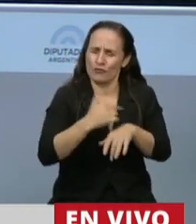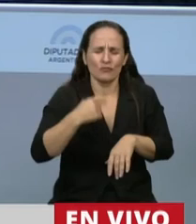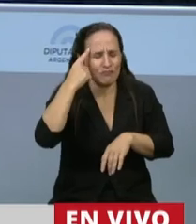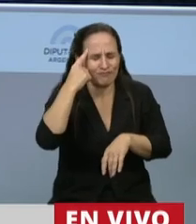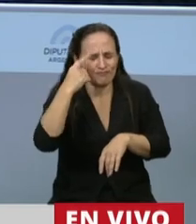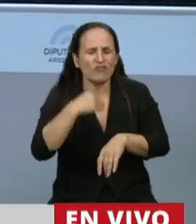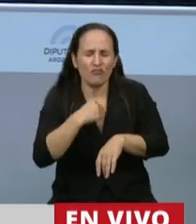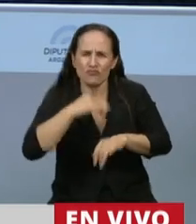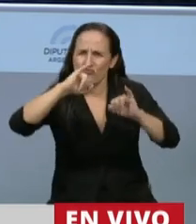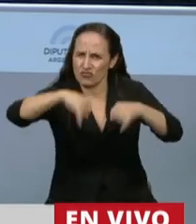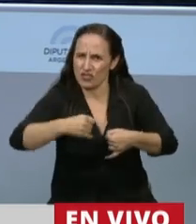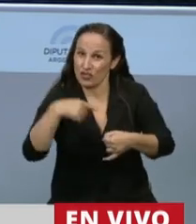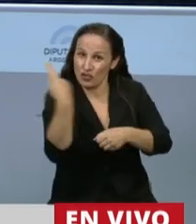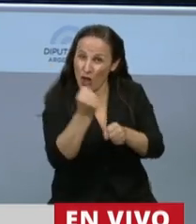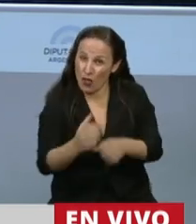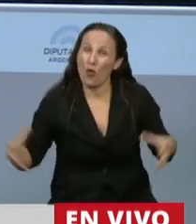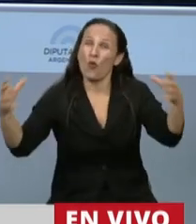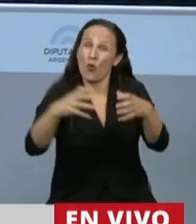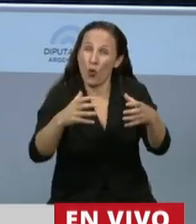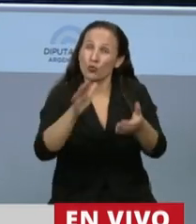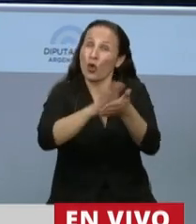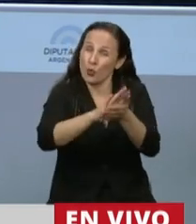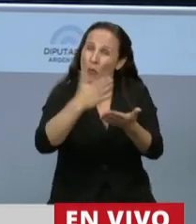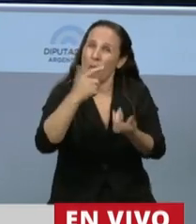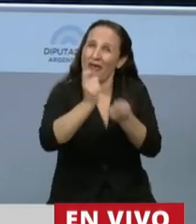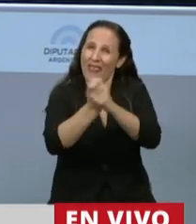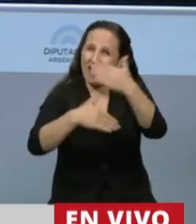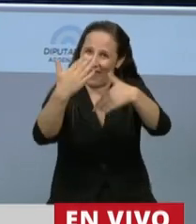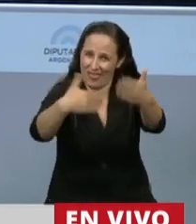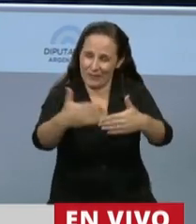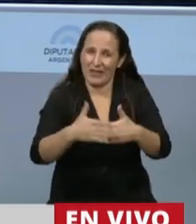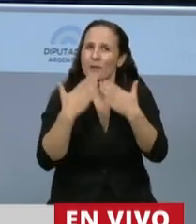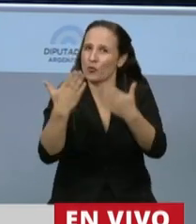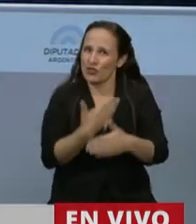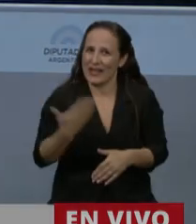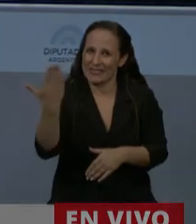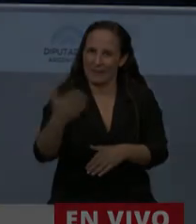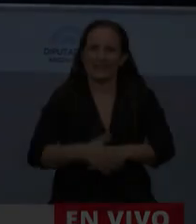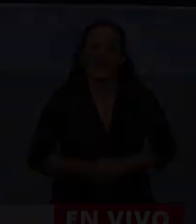trabajamos, vamos a poder adaptarnos a los nuevos tiempos. Muchísimas gracias, señor Presidente. Gracias, diputada.